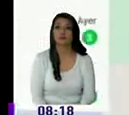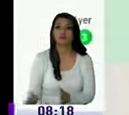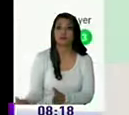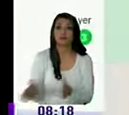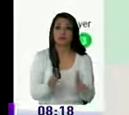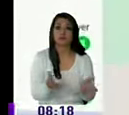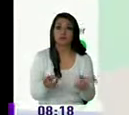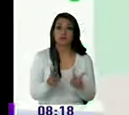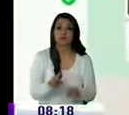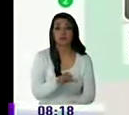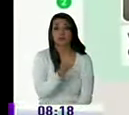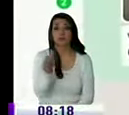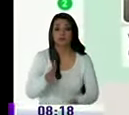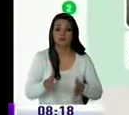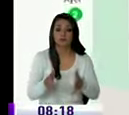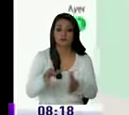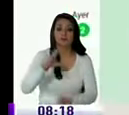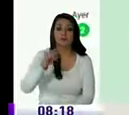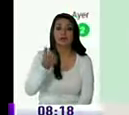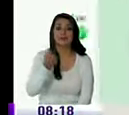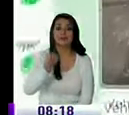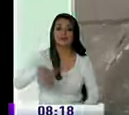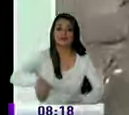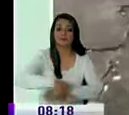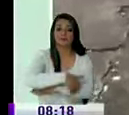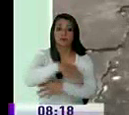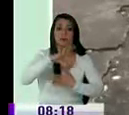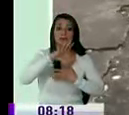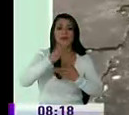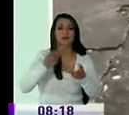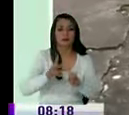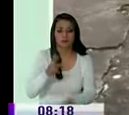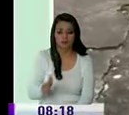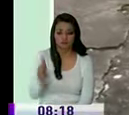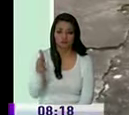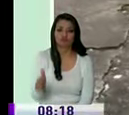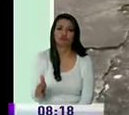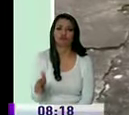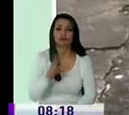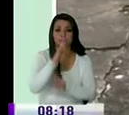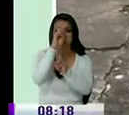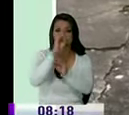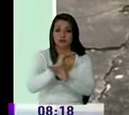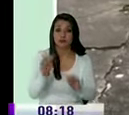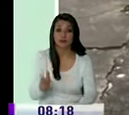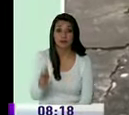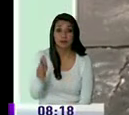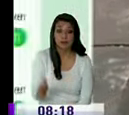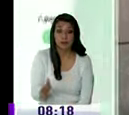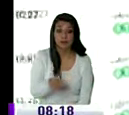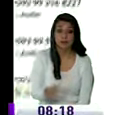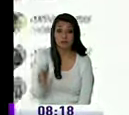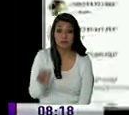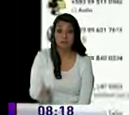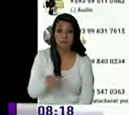más miren calle Bartolomé de las casas de América sobre la vereda las veredas no son para el parqueo de estos autos son para